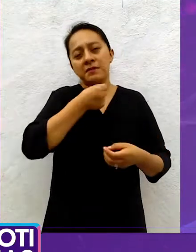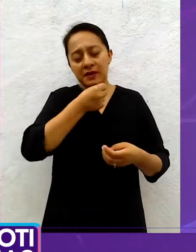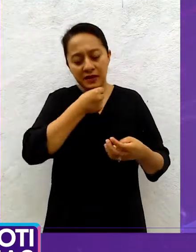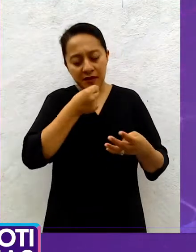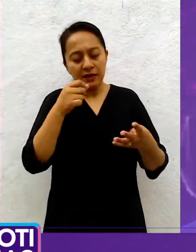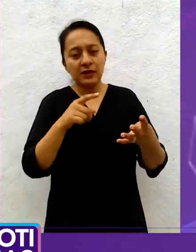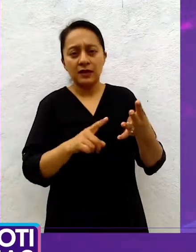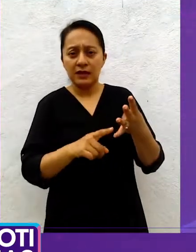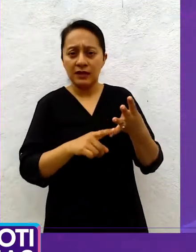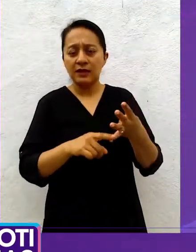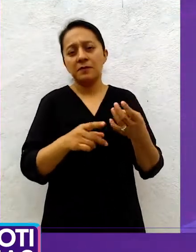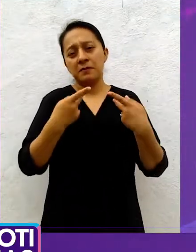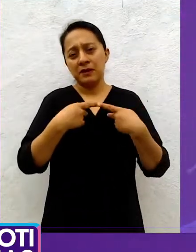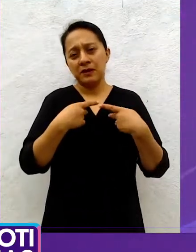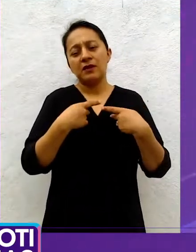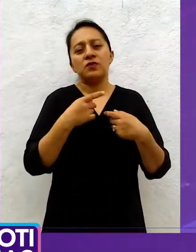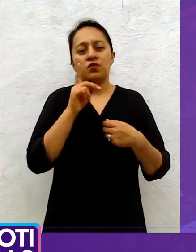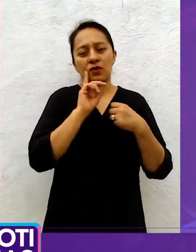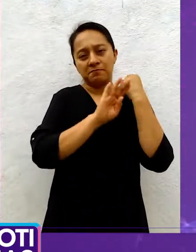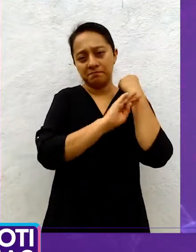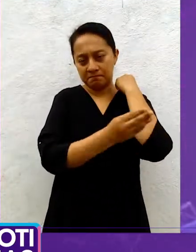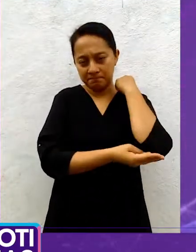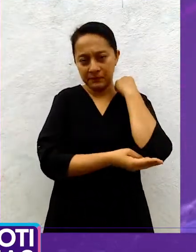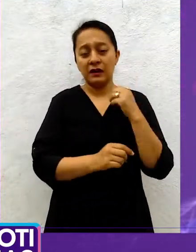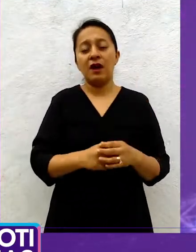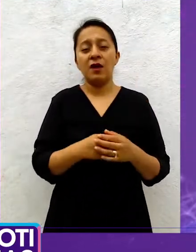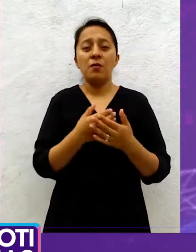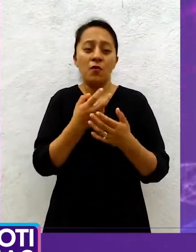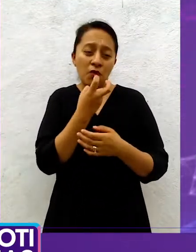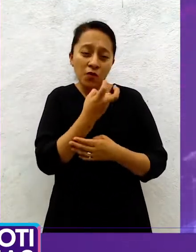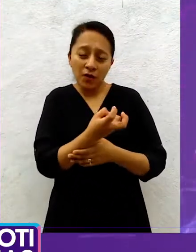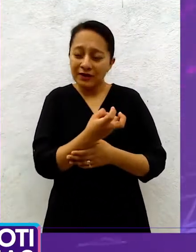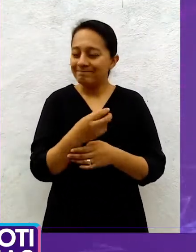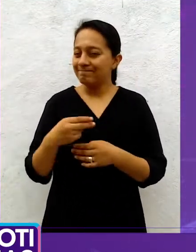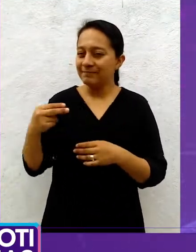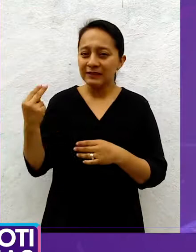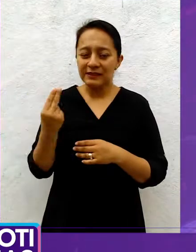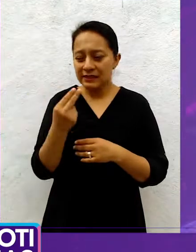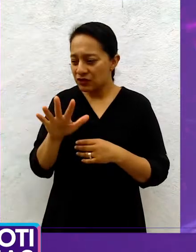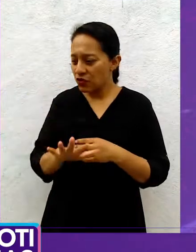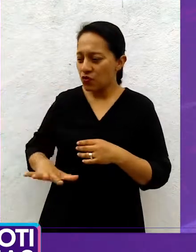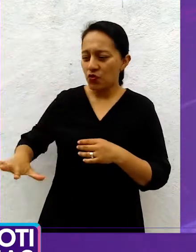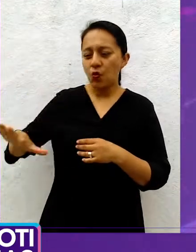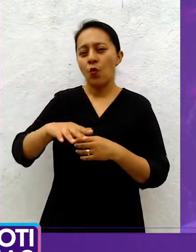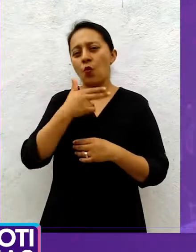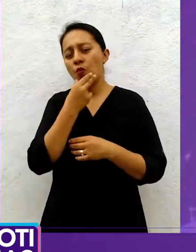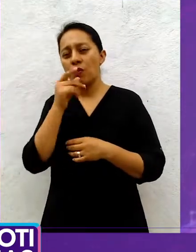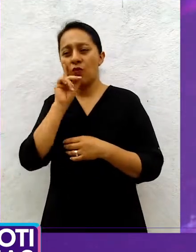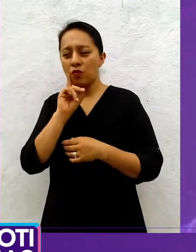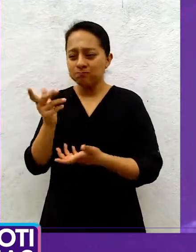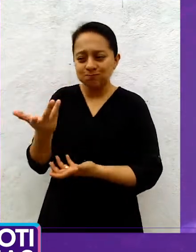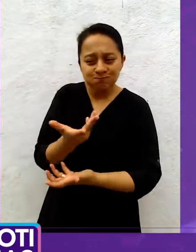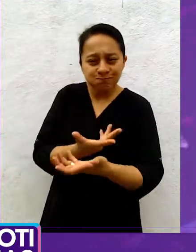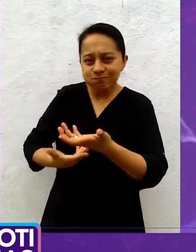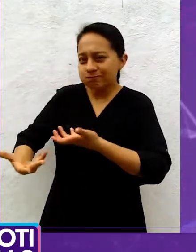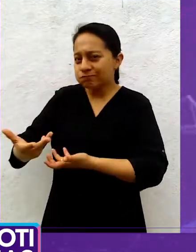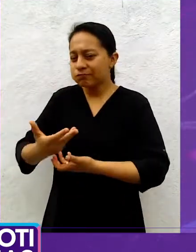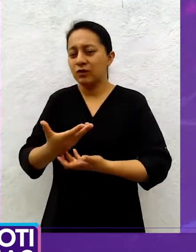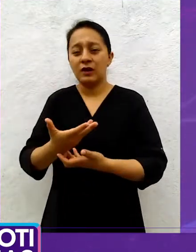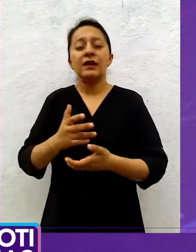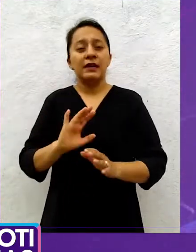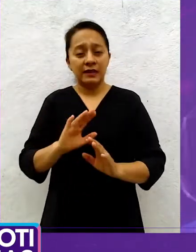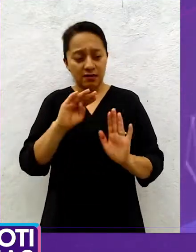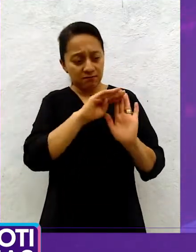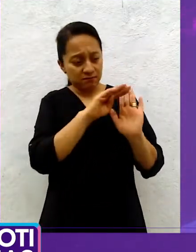apliquemos las medidas preventivas higiénicas principalmente. El último reporte indica a tres casos graves que reciben